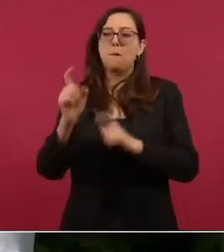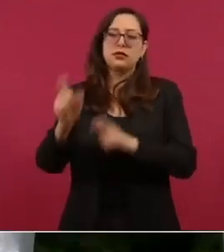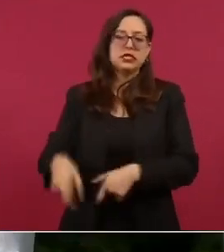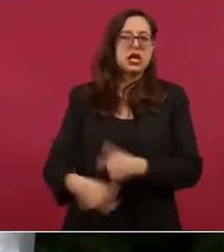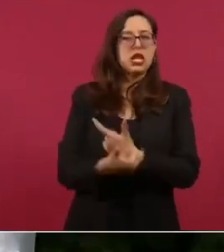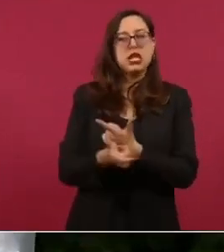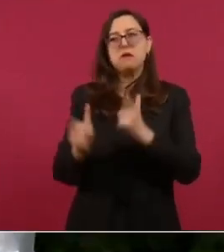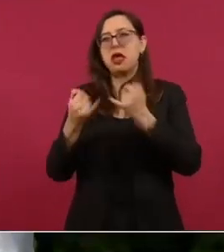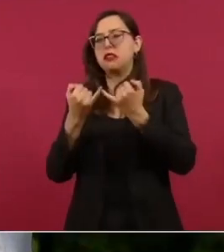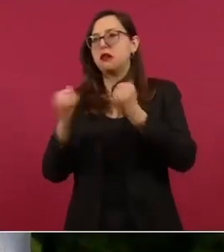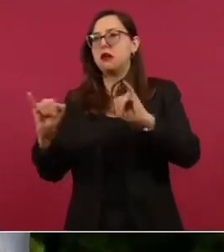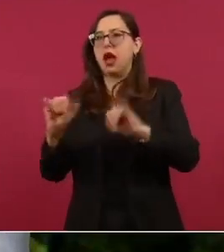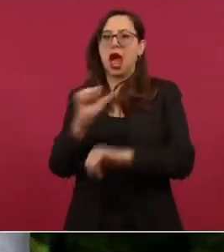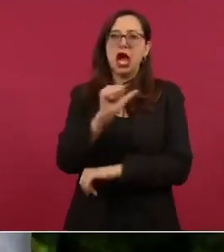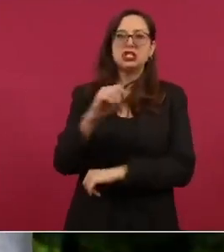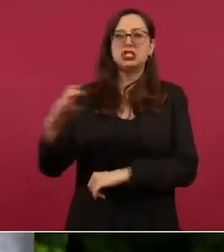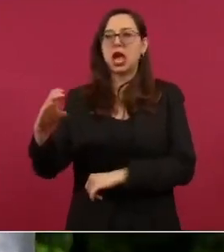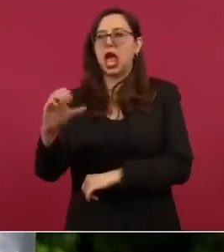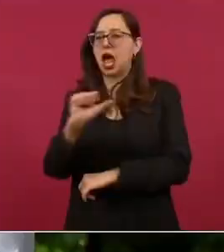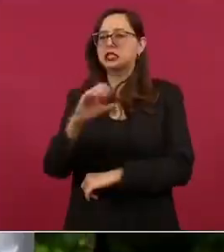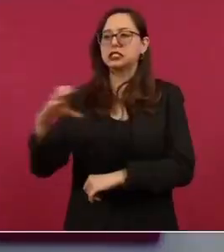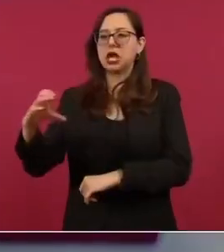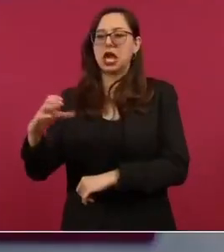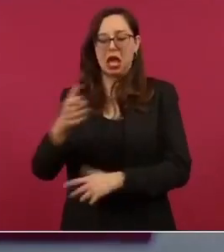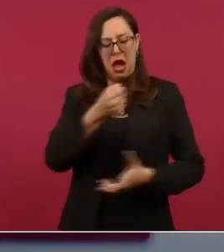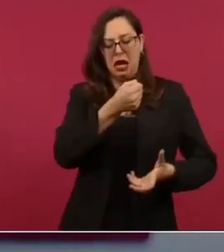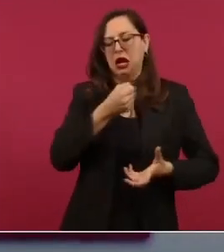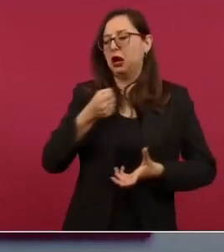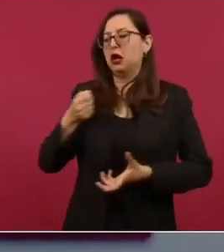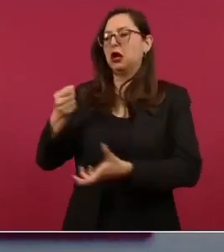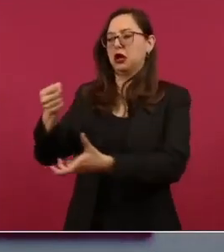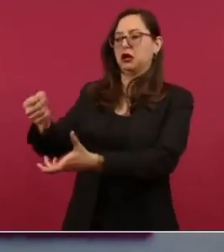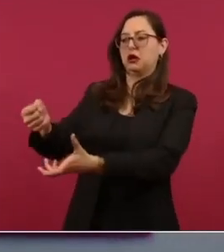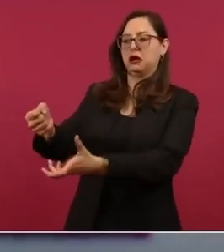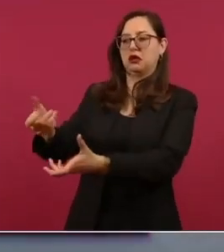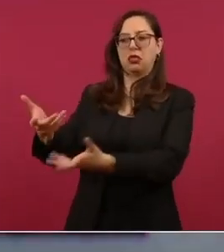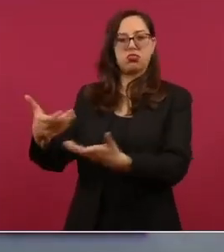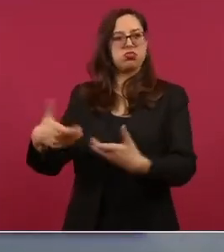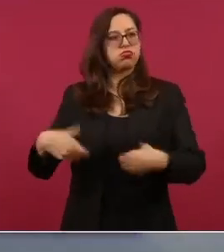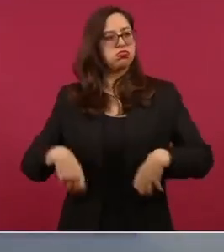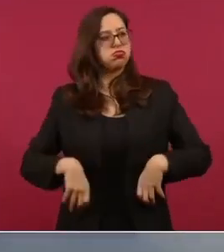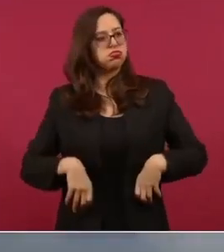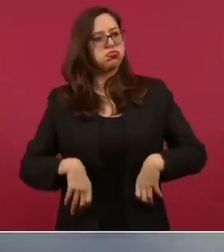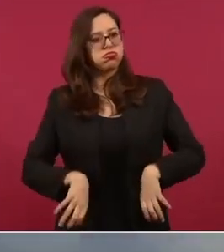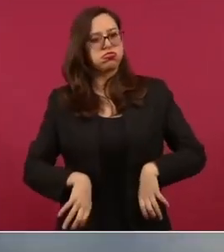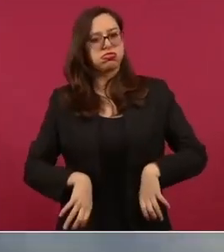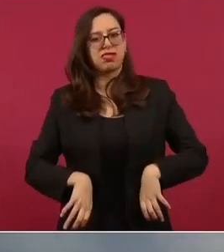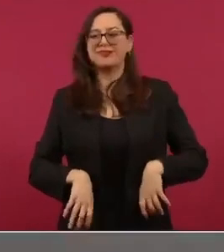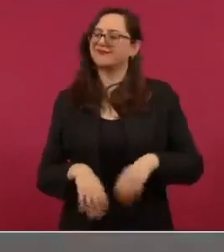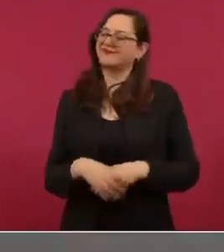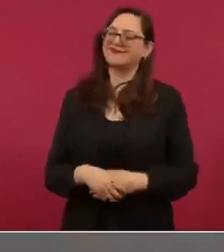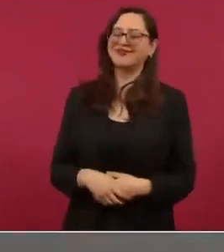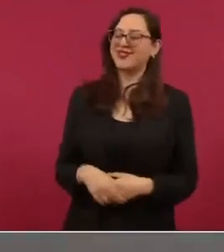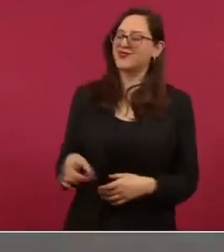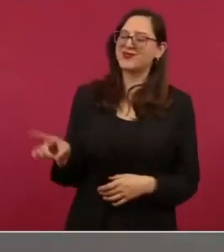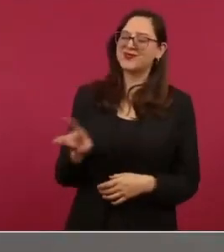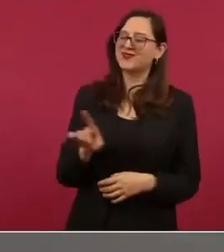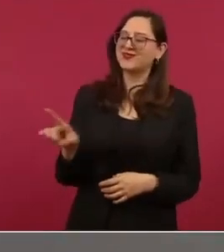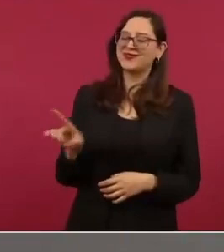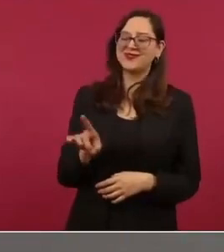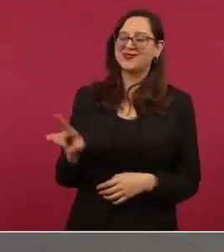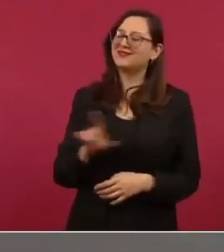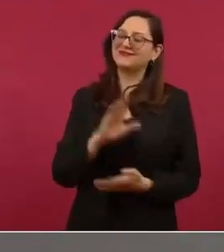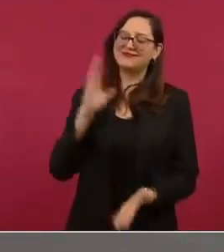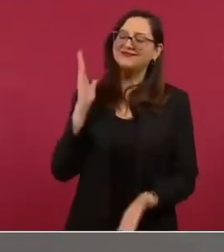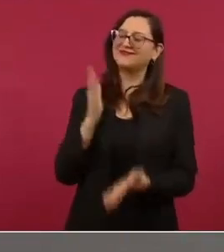no ya no es con intermediarios porque así no llega o